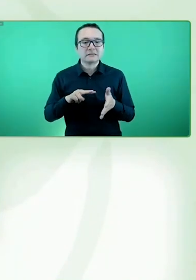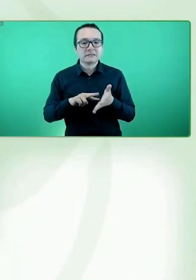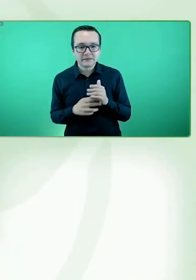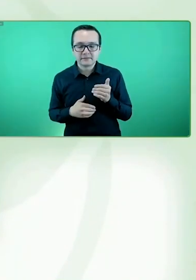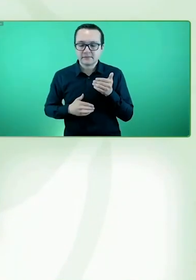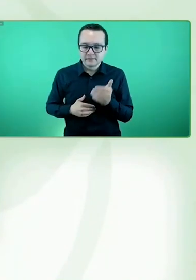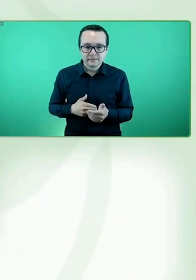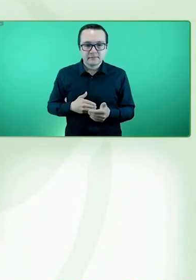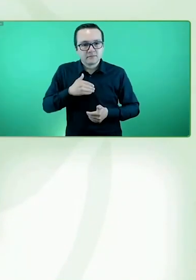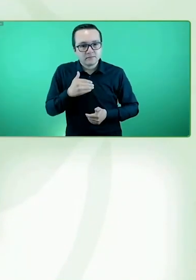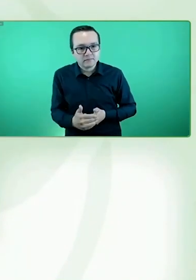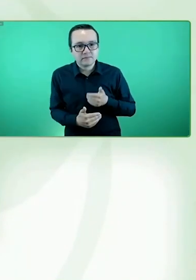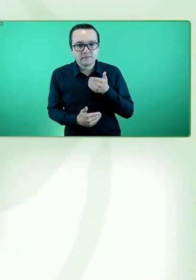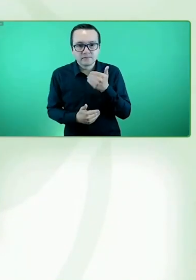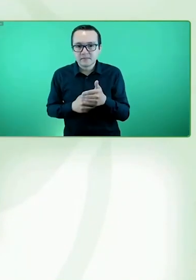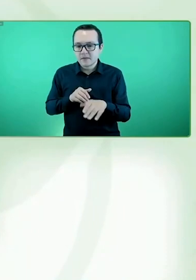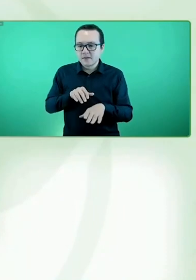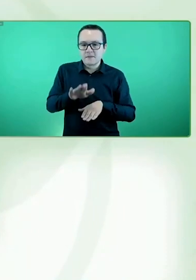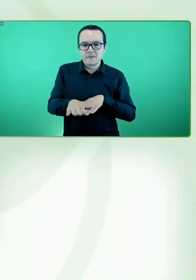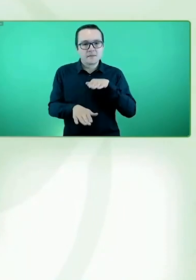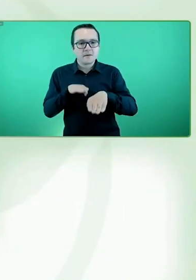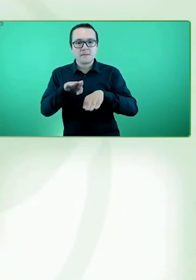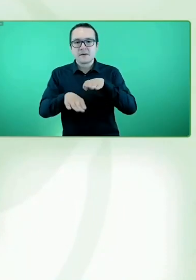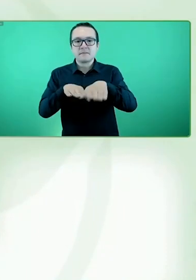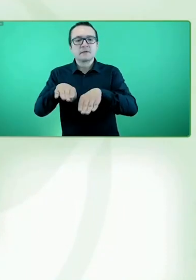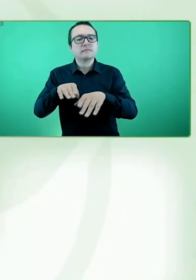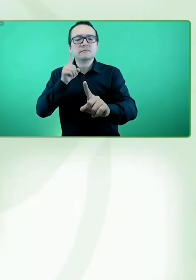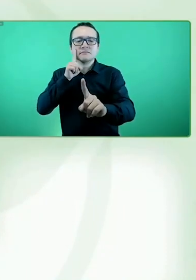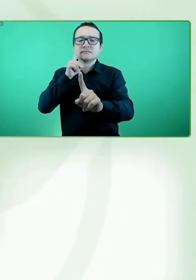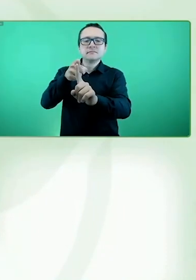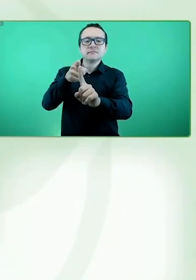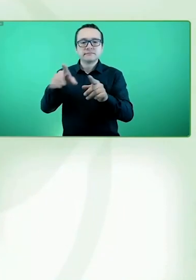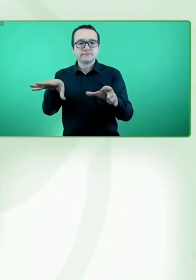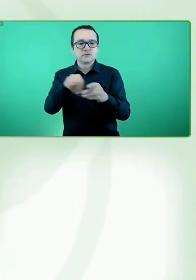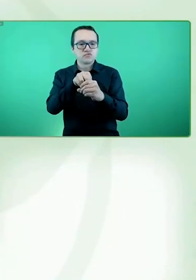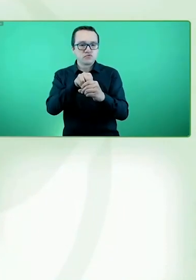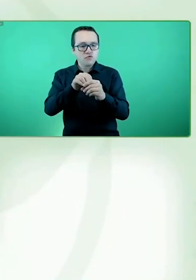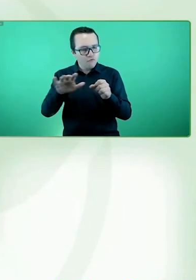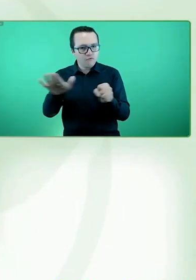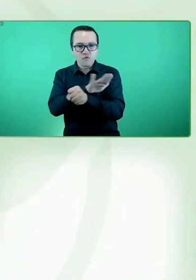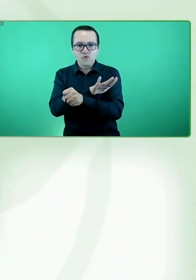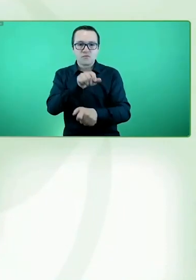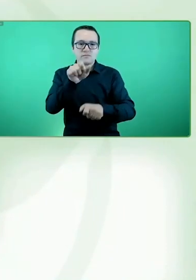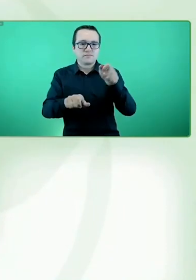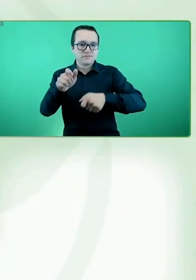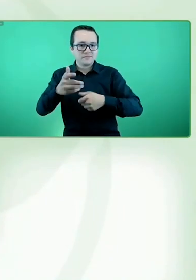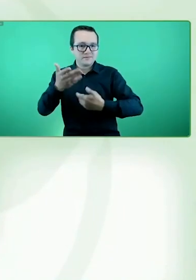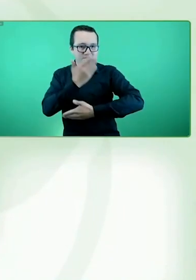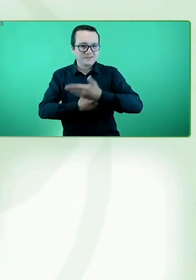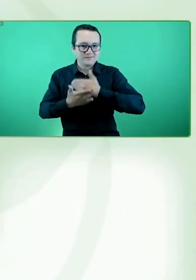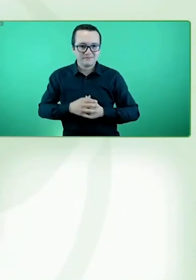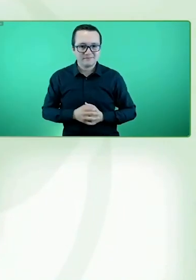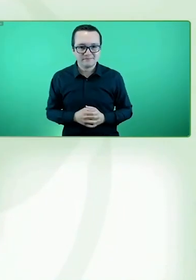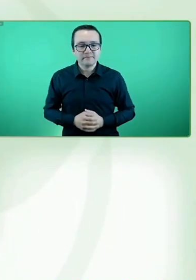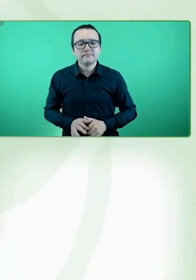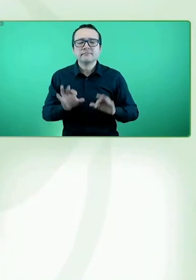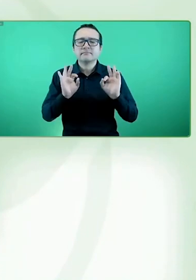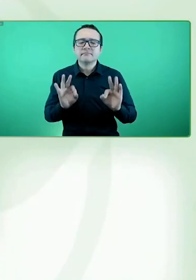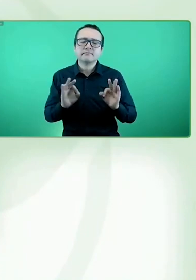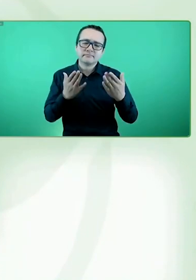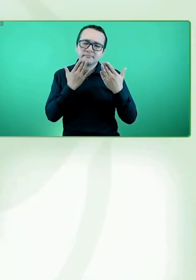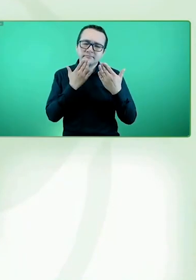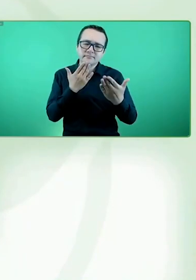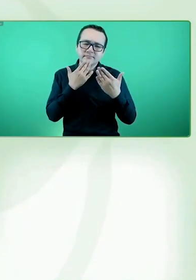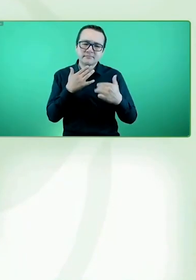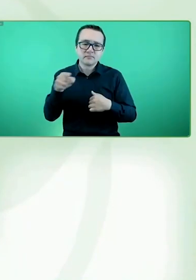nosotros sea la plena inclusión de las personas con discapacidad. Muchísimas gracias por haber participado y tomarse